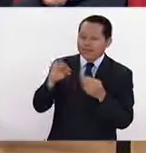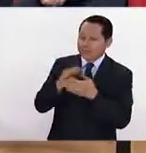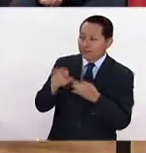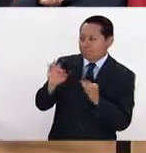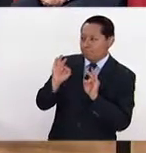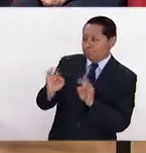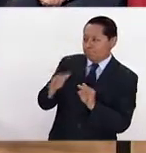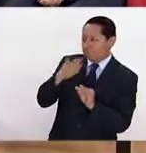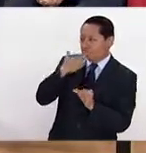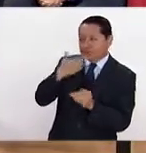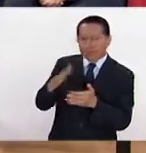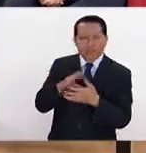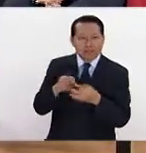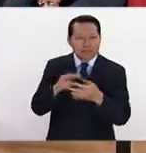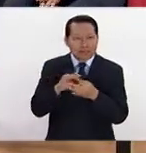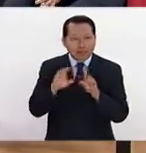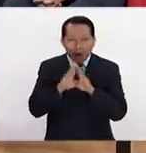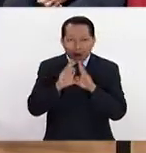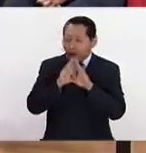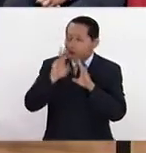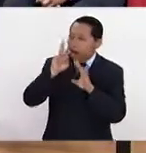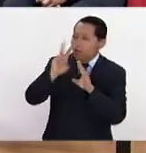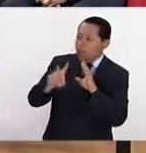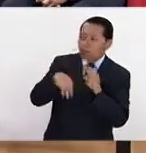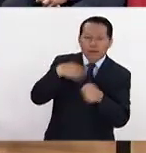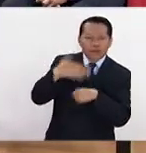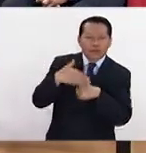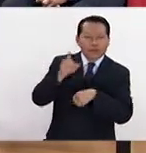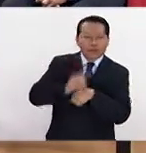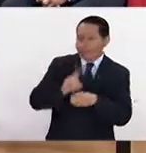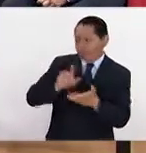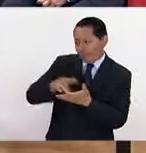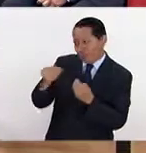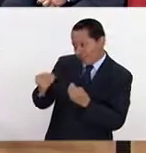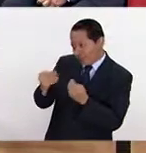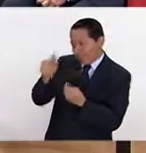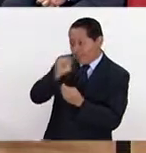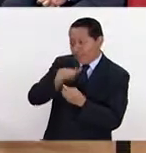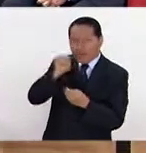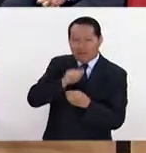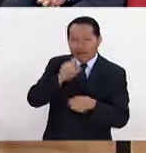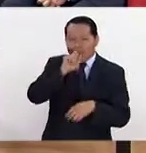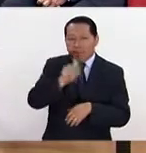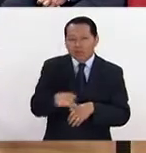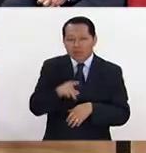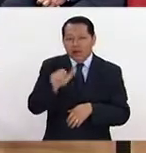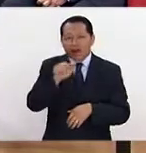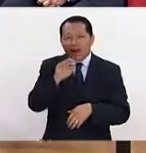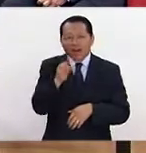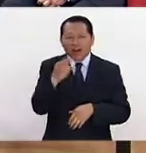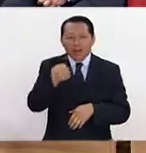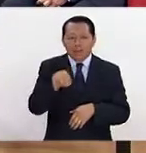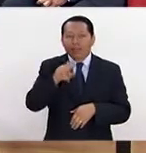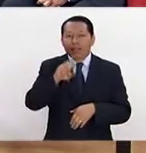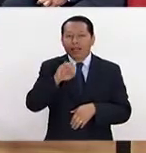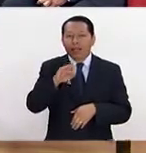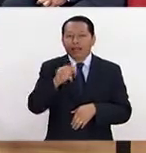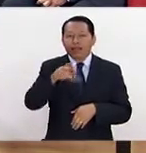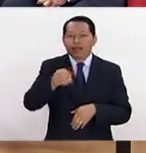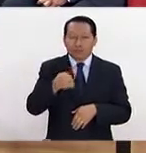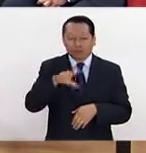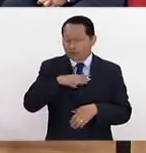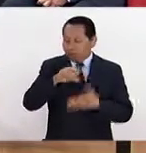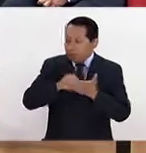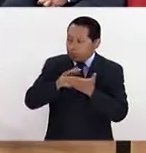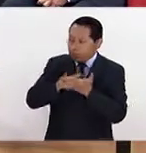vamos a poder apreciar a partir de los próximos días. Muchas gracias, como siempre, a Abraham Villavicencio, curador de esta